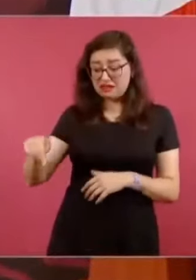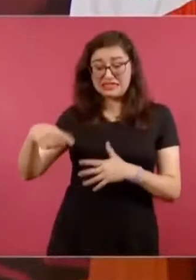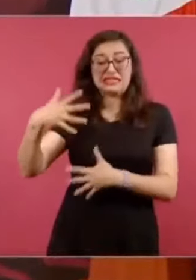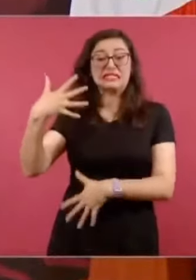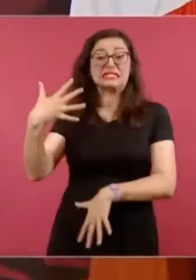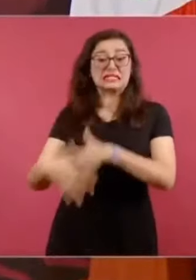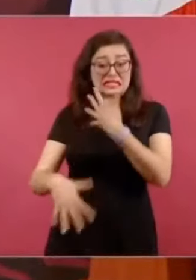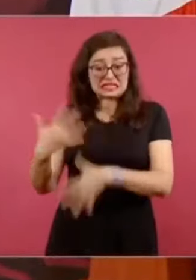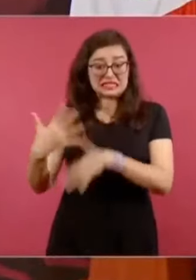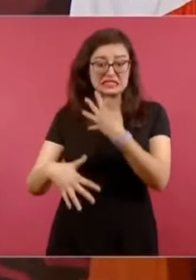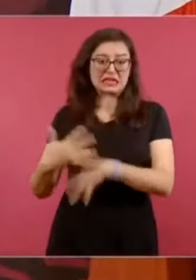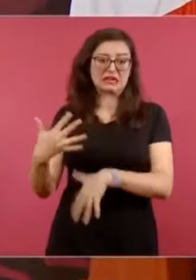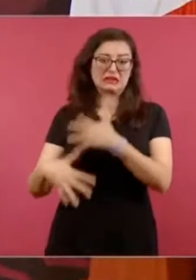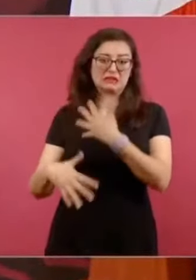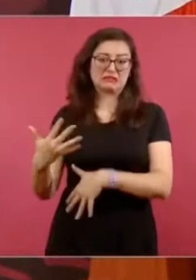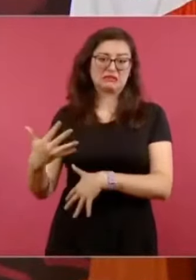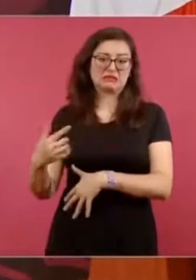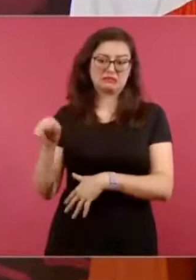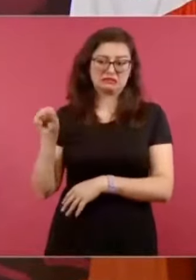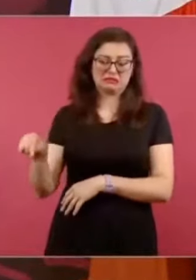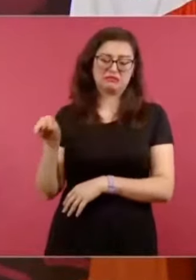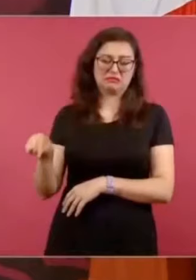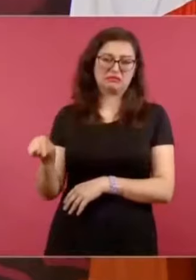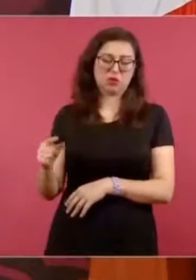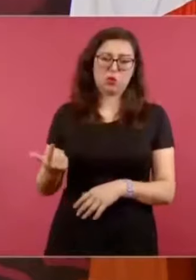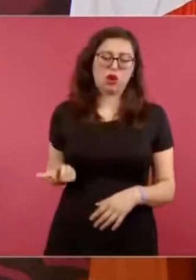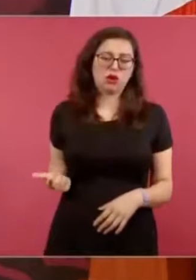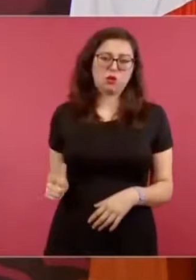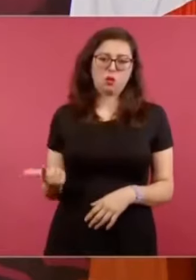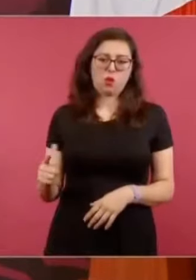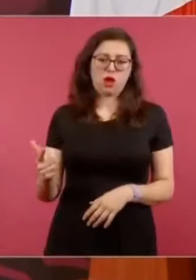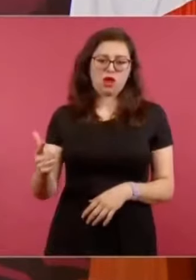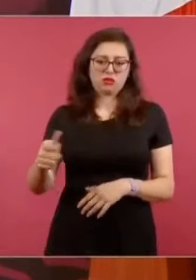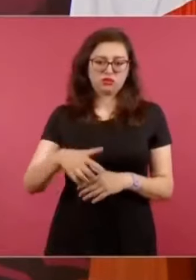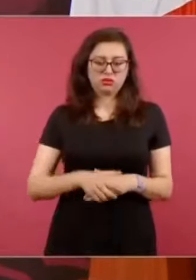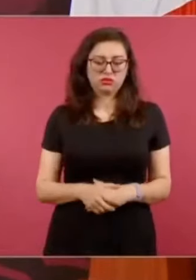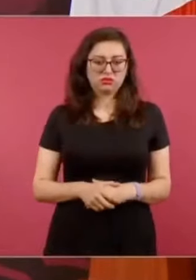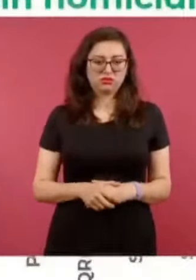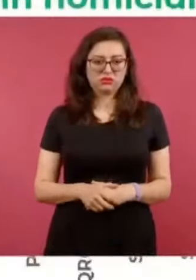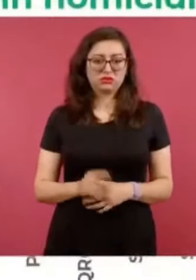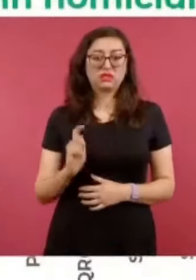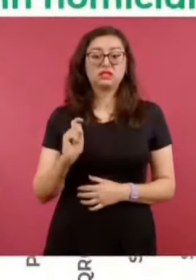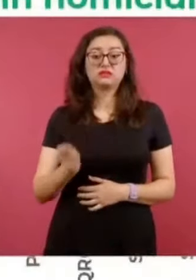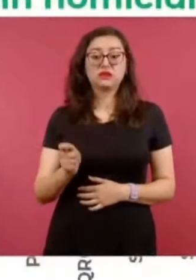18 por ciento.